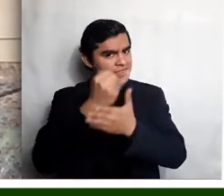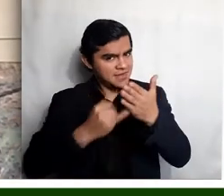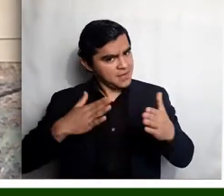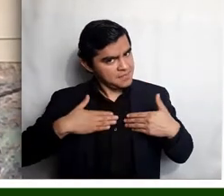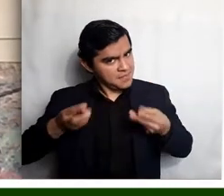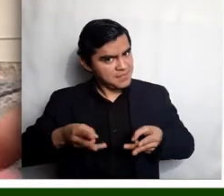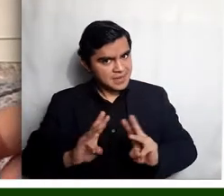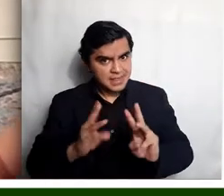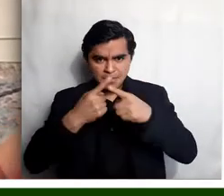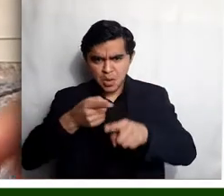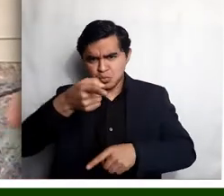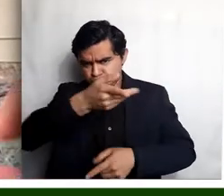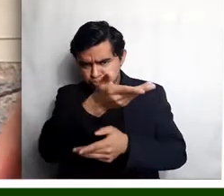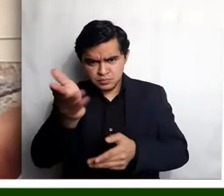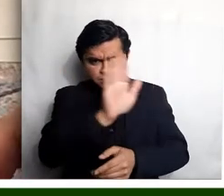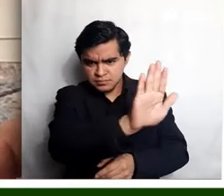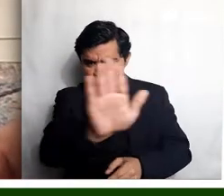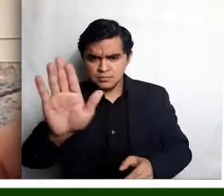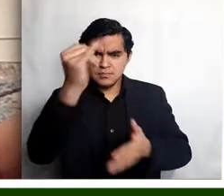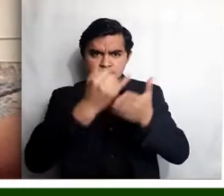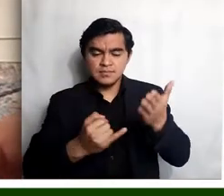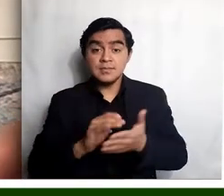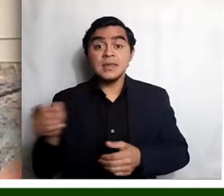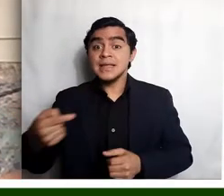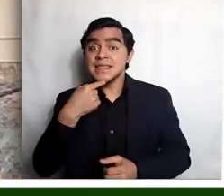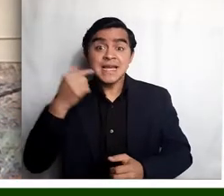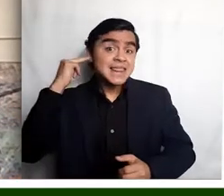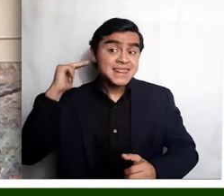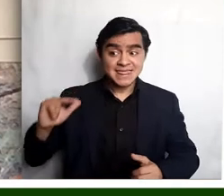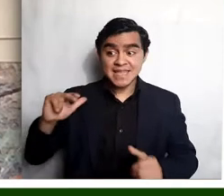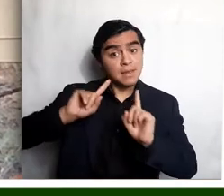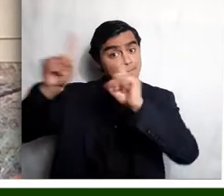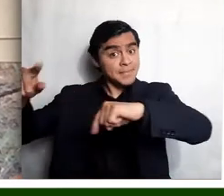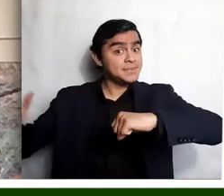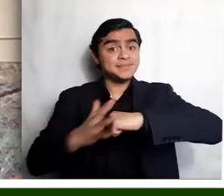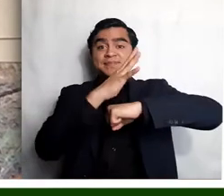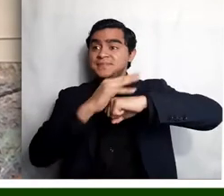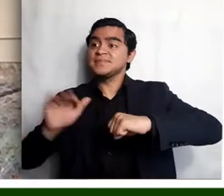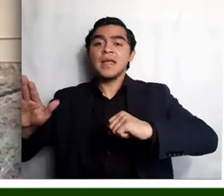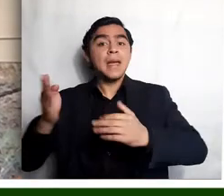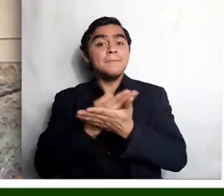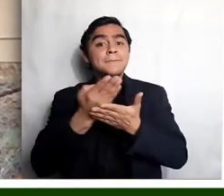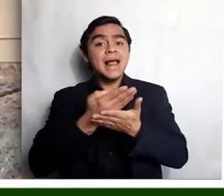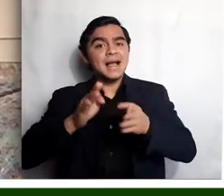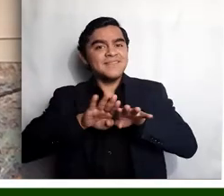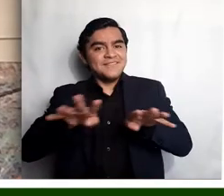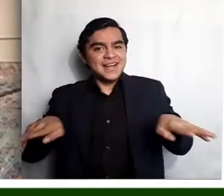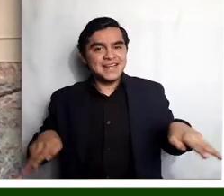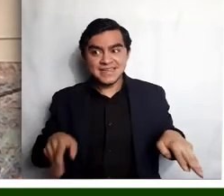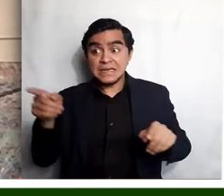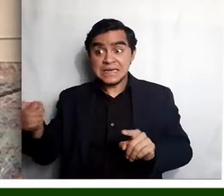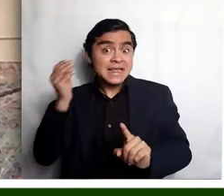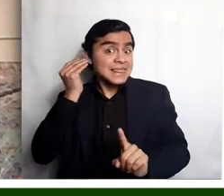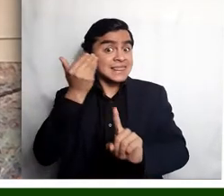hacen como ustedes puedan. Dice aquí, la niña que se va al mar, que blanca lleva la falda. La niña